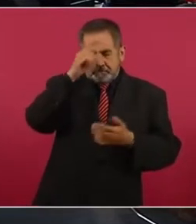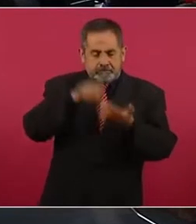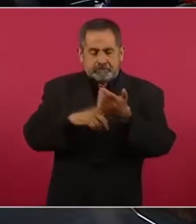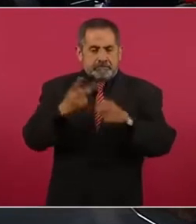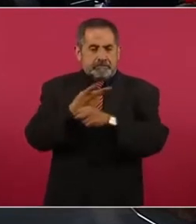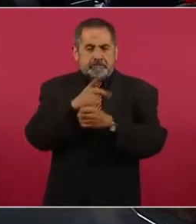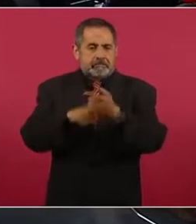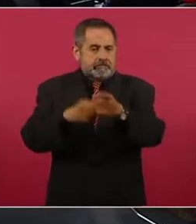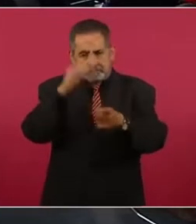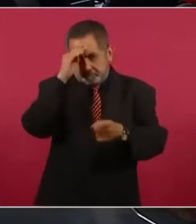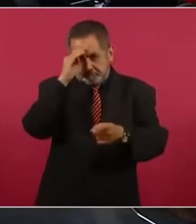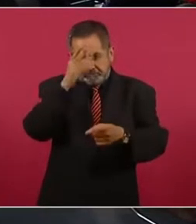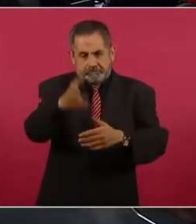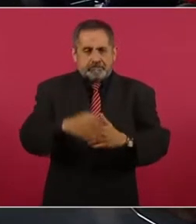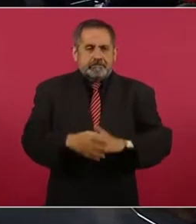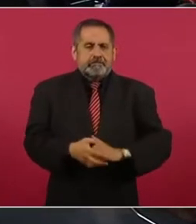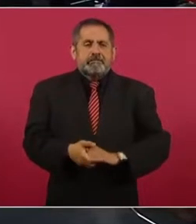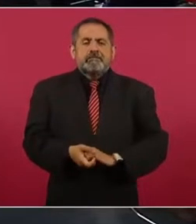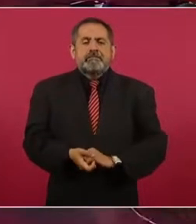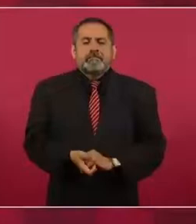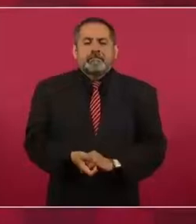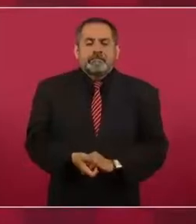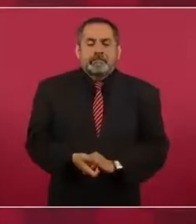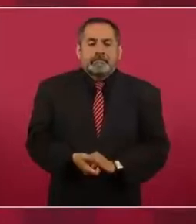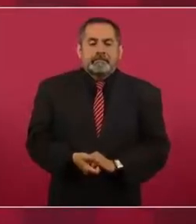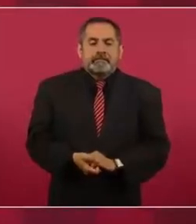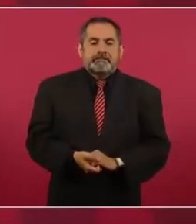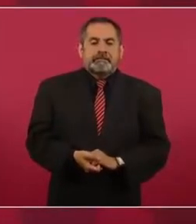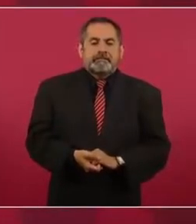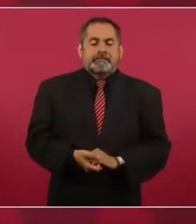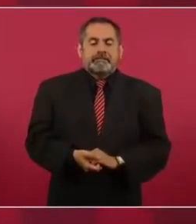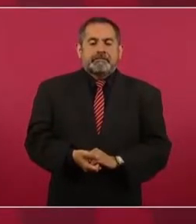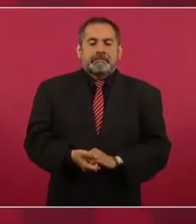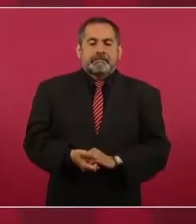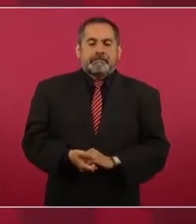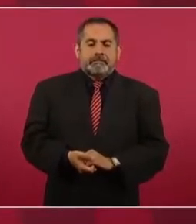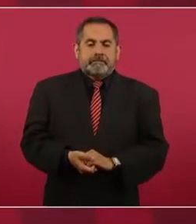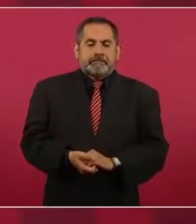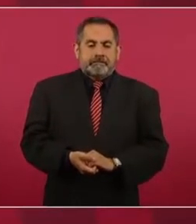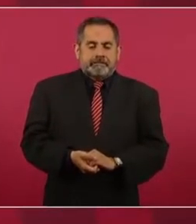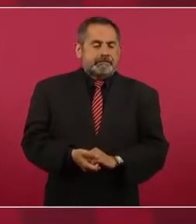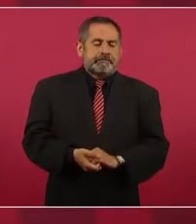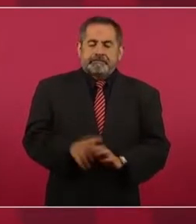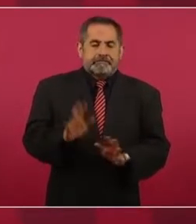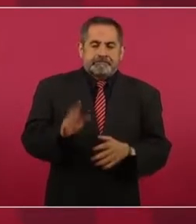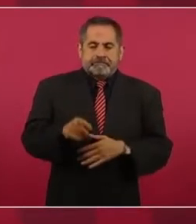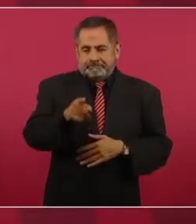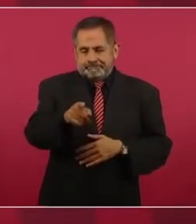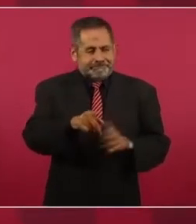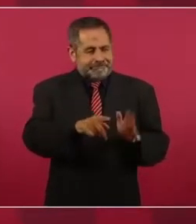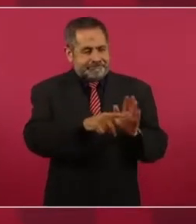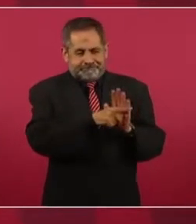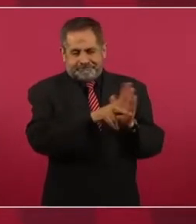esto. Pues que es normal. Este periodista